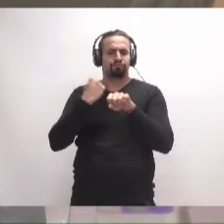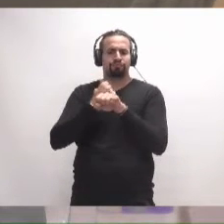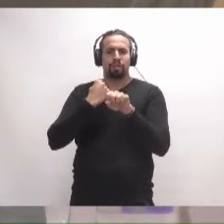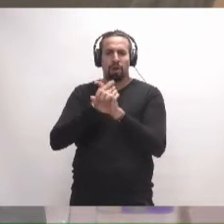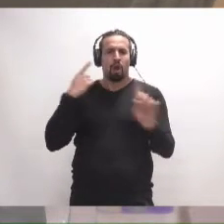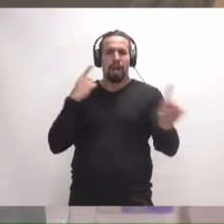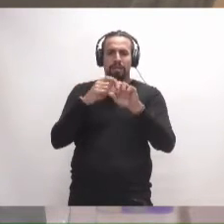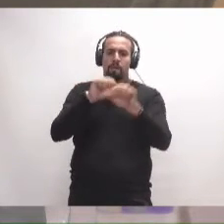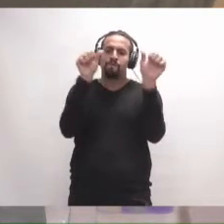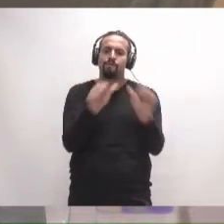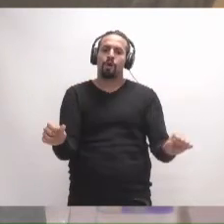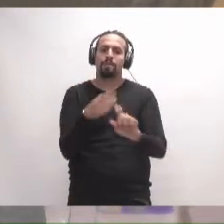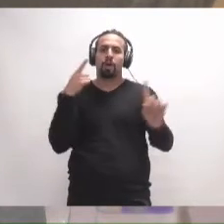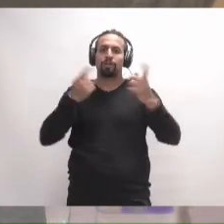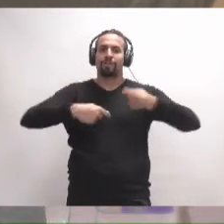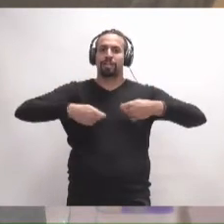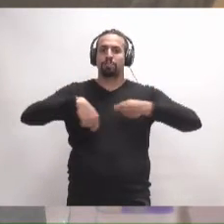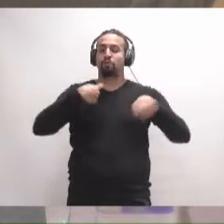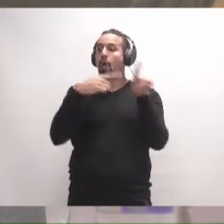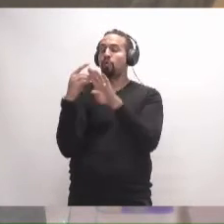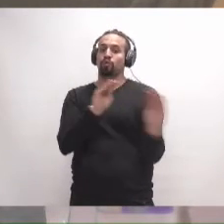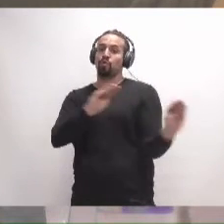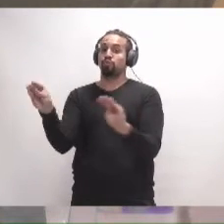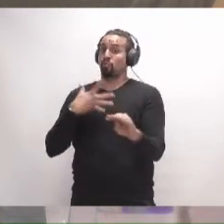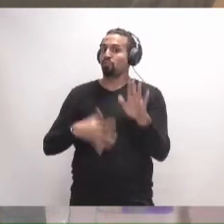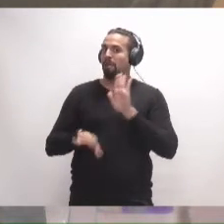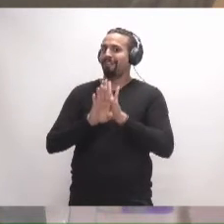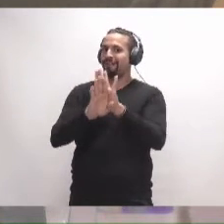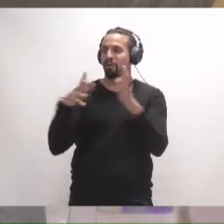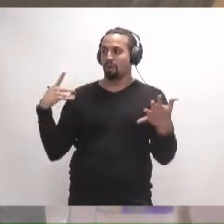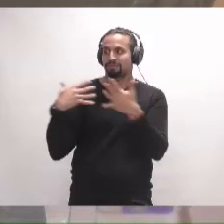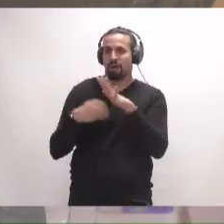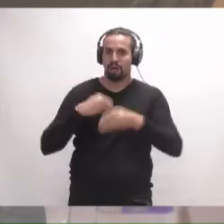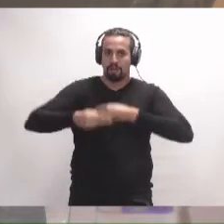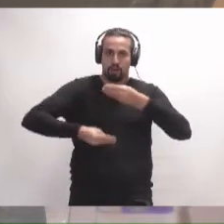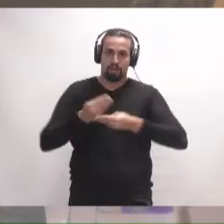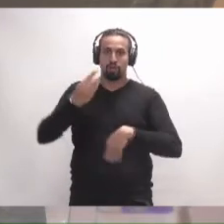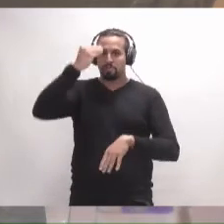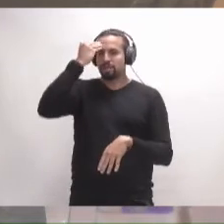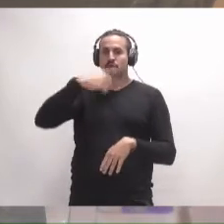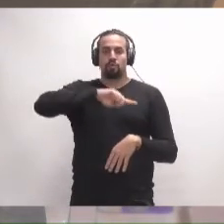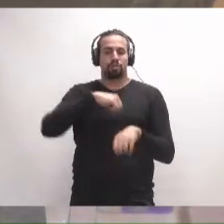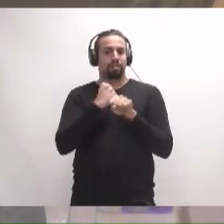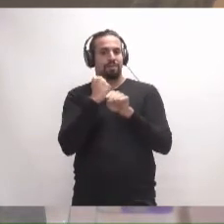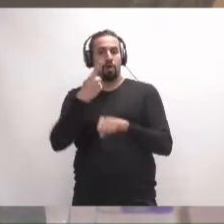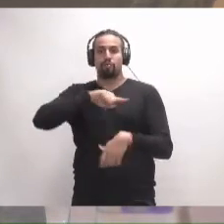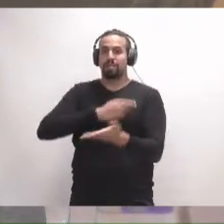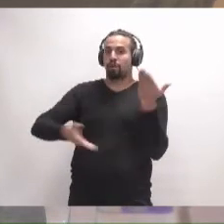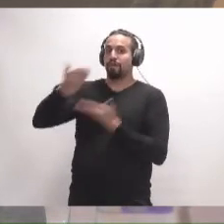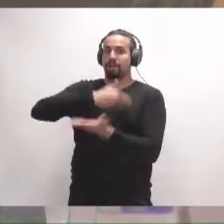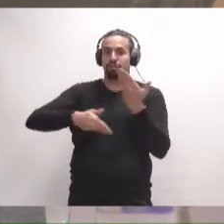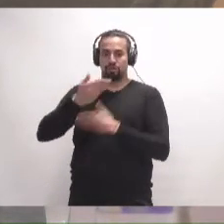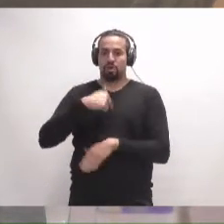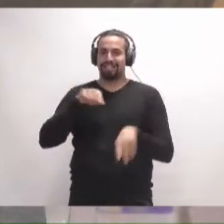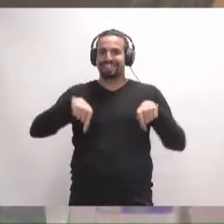fórmulas para que puedan vender sus productos, tal y como hemos hecho hasta ahora. Creo que nuestro trabajo y nuestra colaboración en este